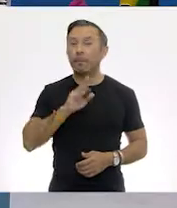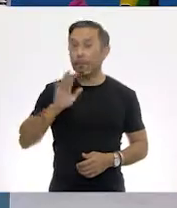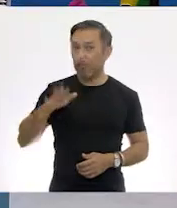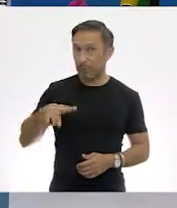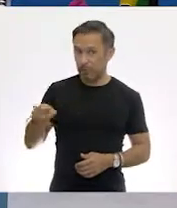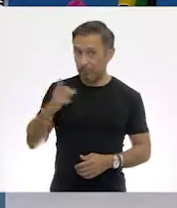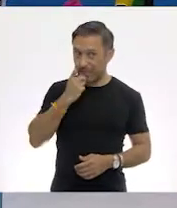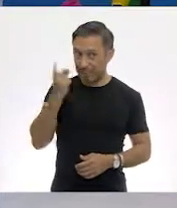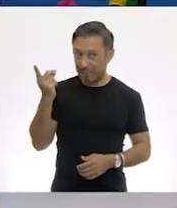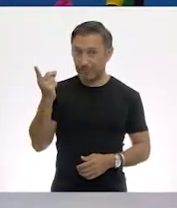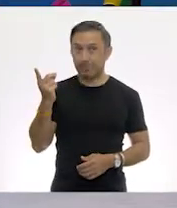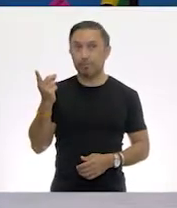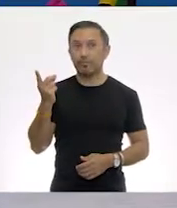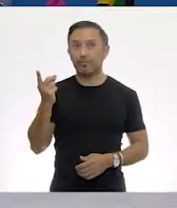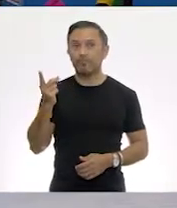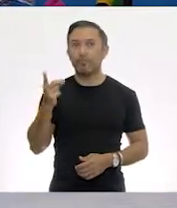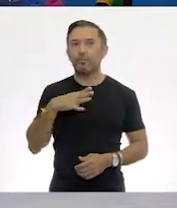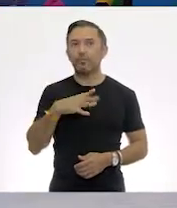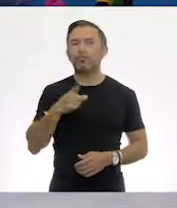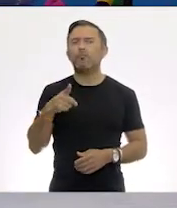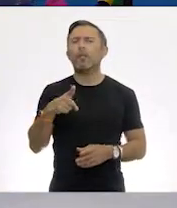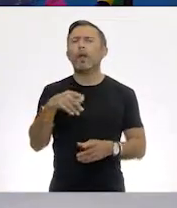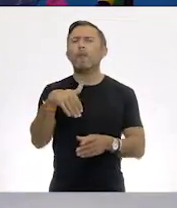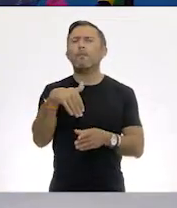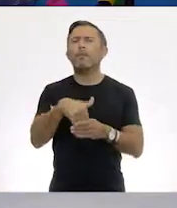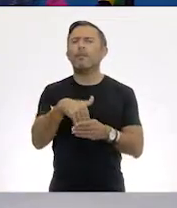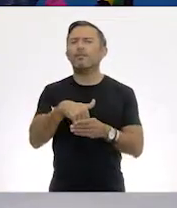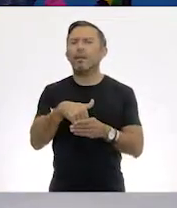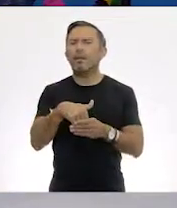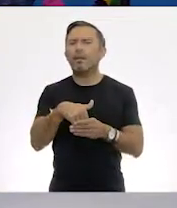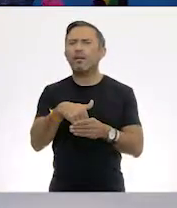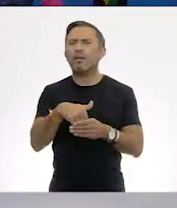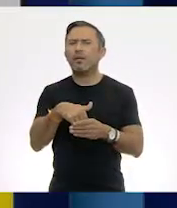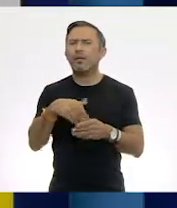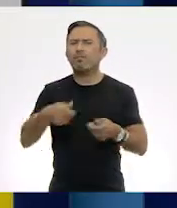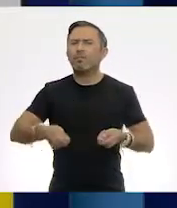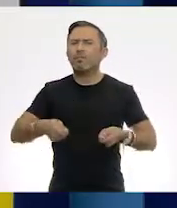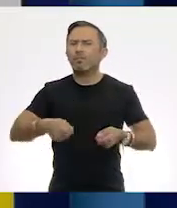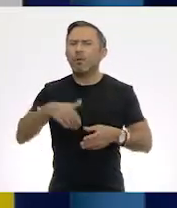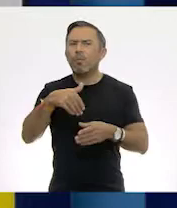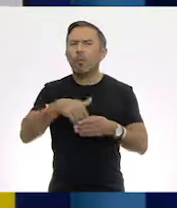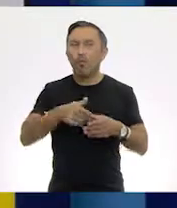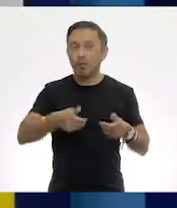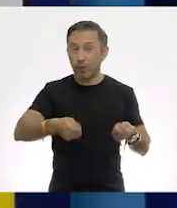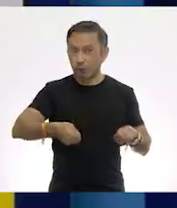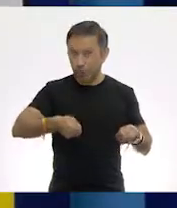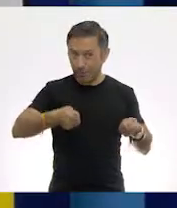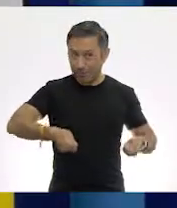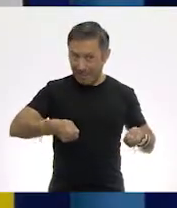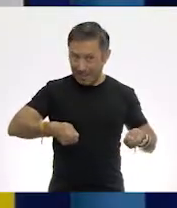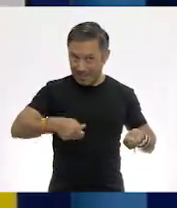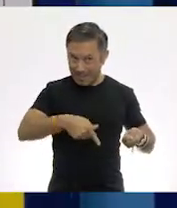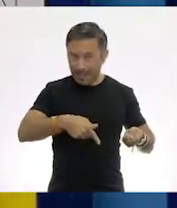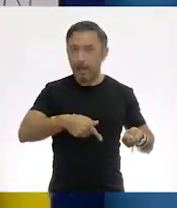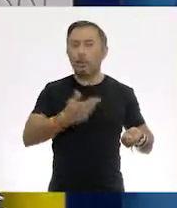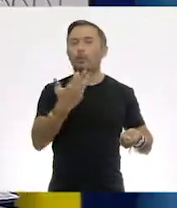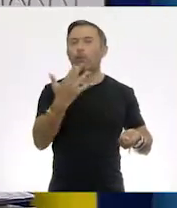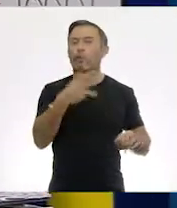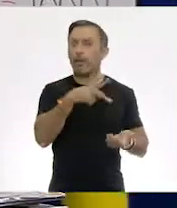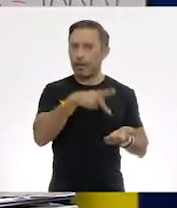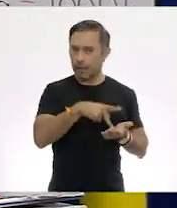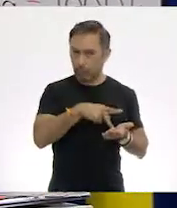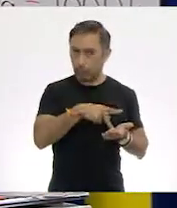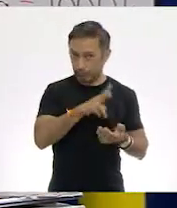una bolsa de ahora ¿cuánto? Un costal de 50 kilos, ¿verdad? Sí.